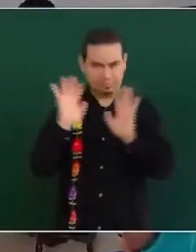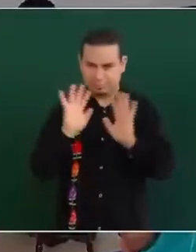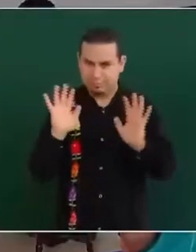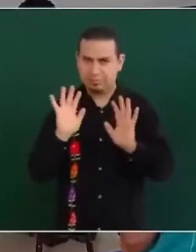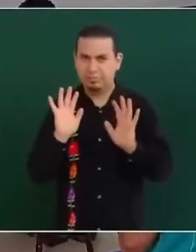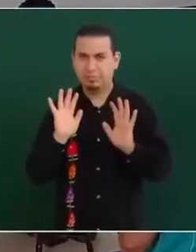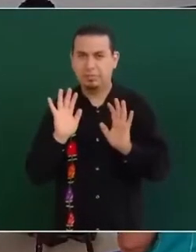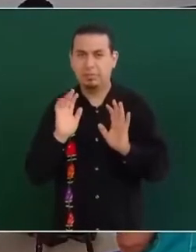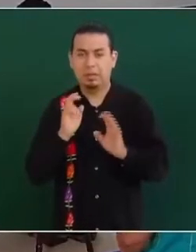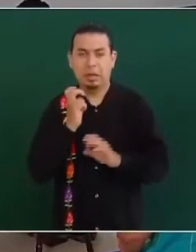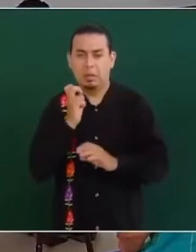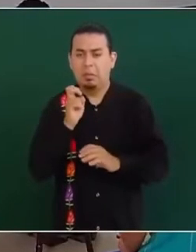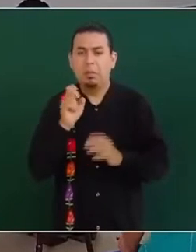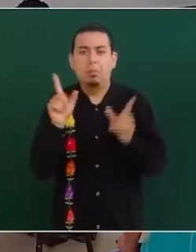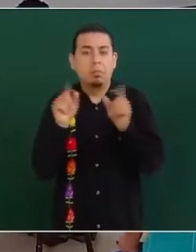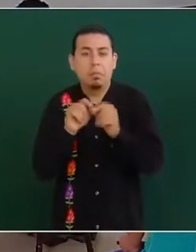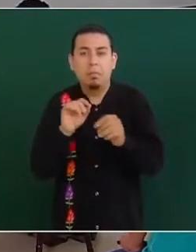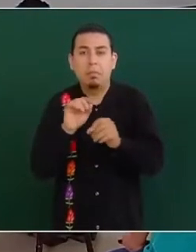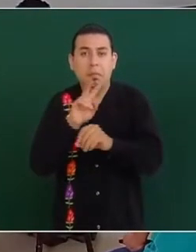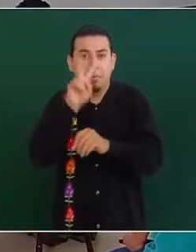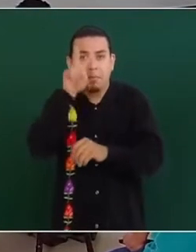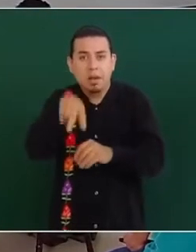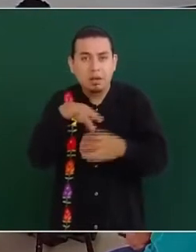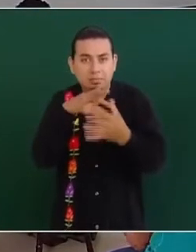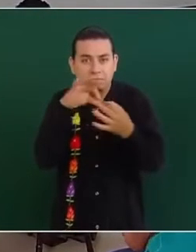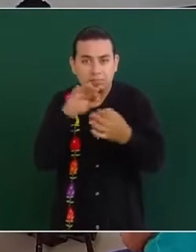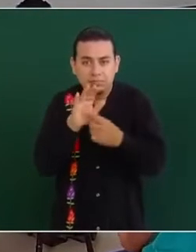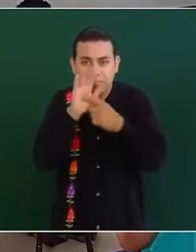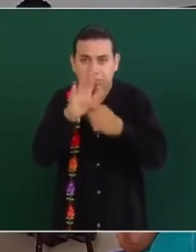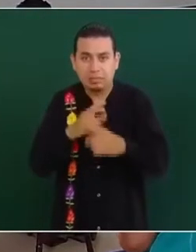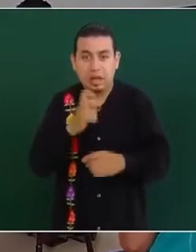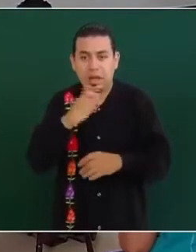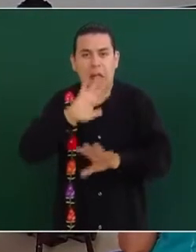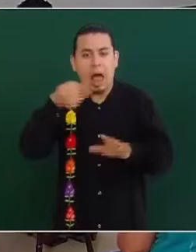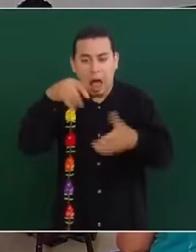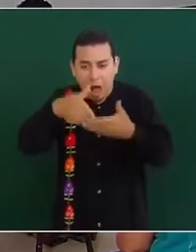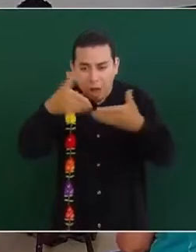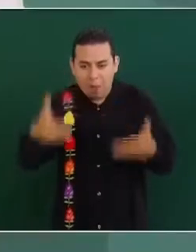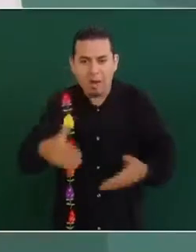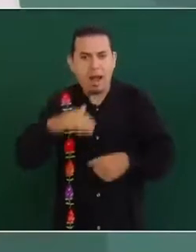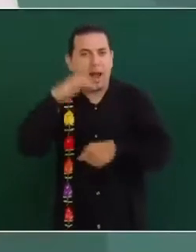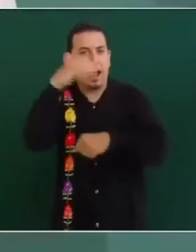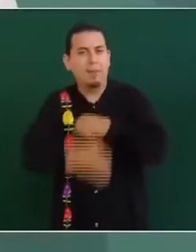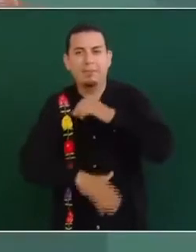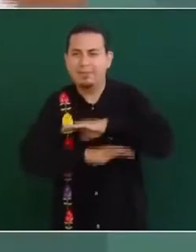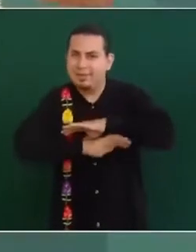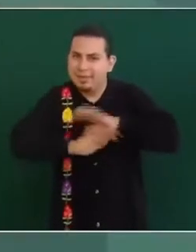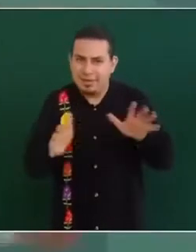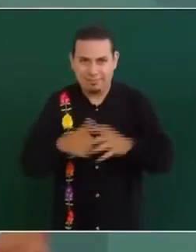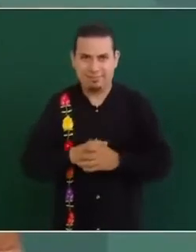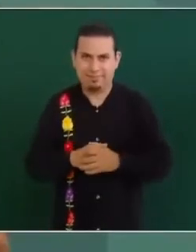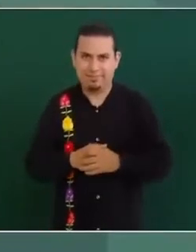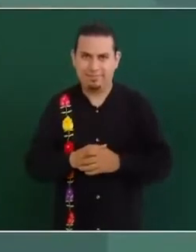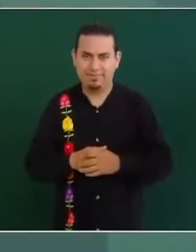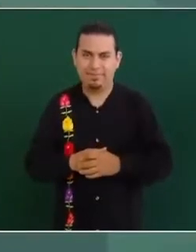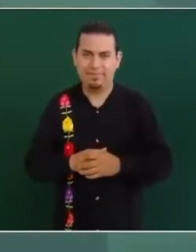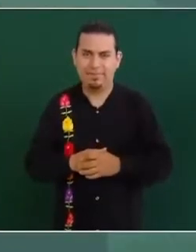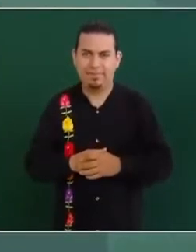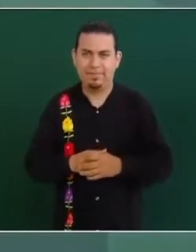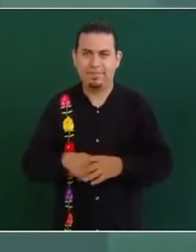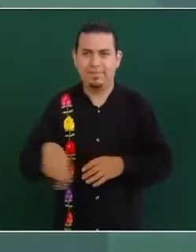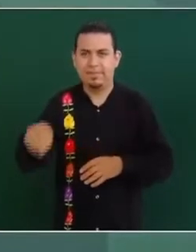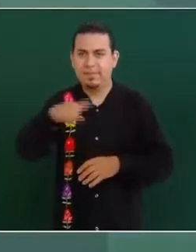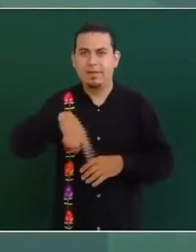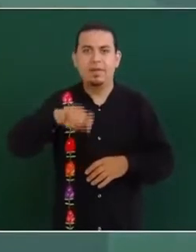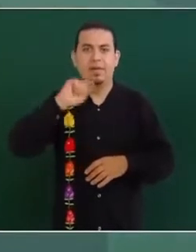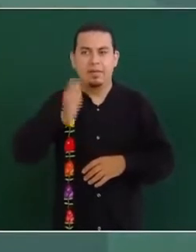es nada más eso, ya se acabó. ¿Cómo le van a dar marcha